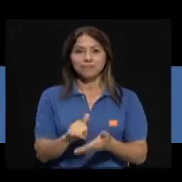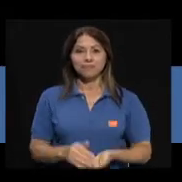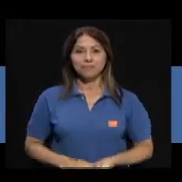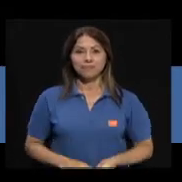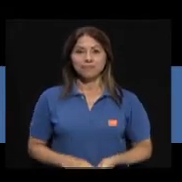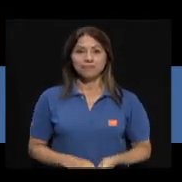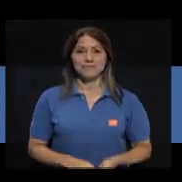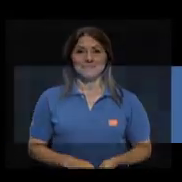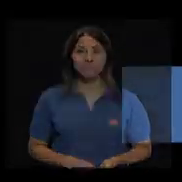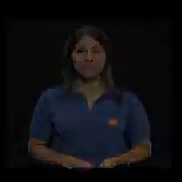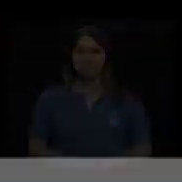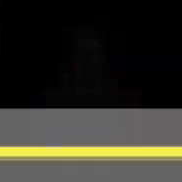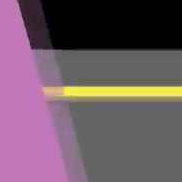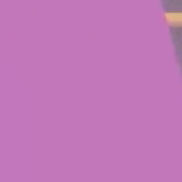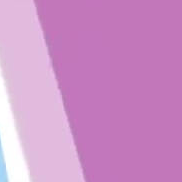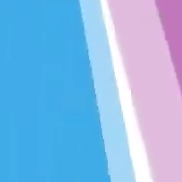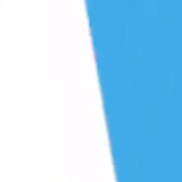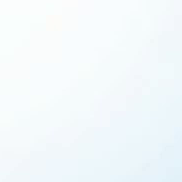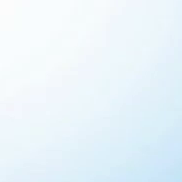preparada para eso.